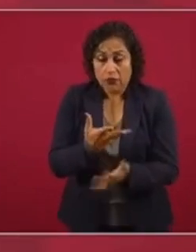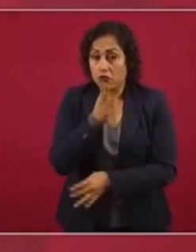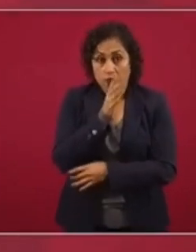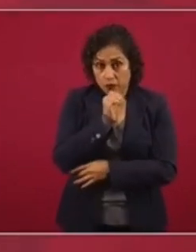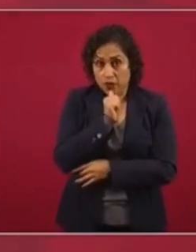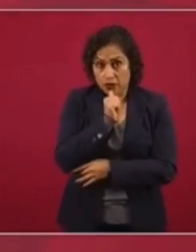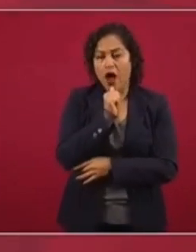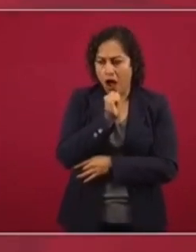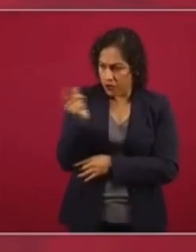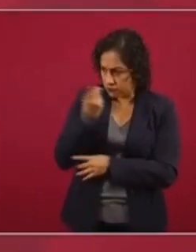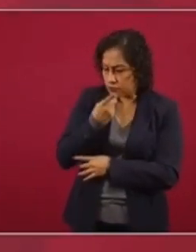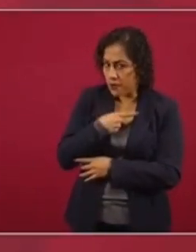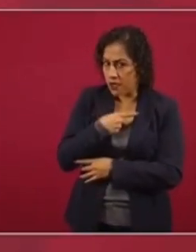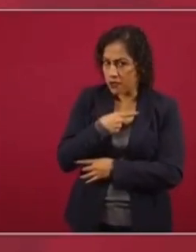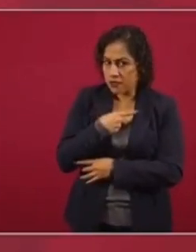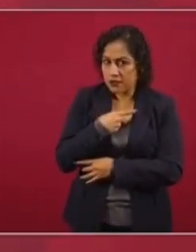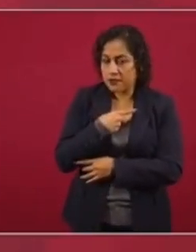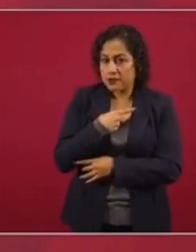entonces que me lo digan.